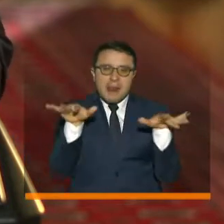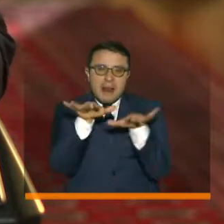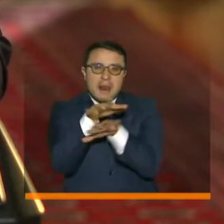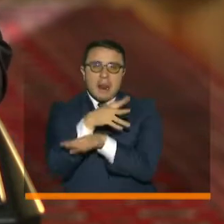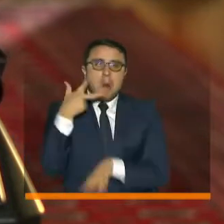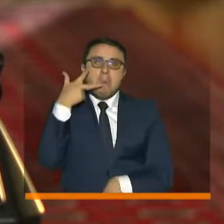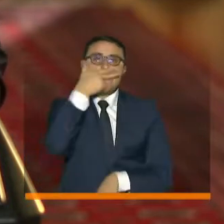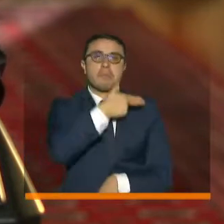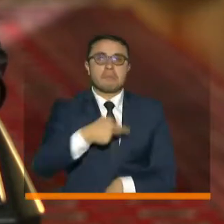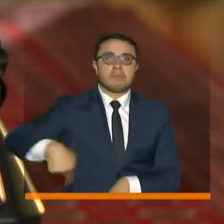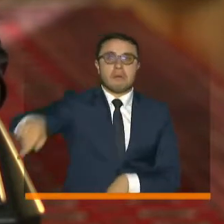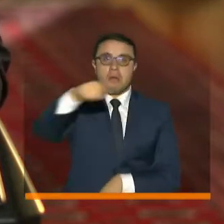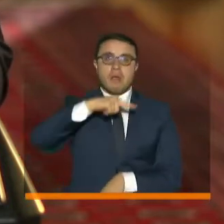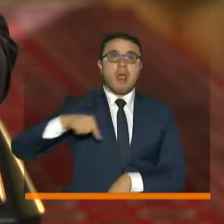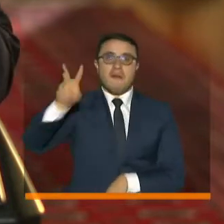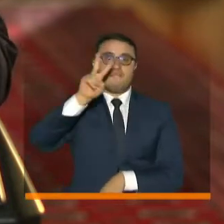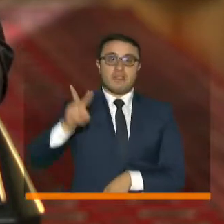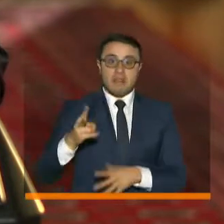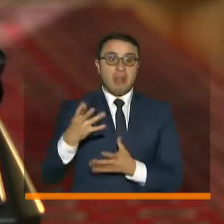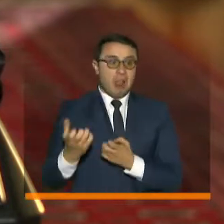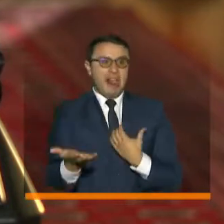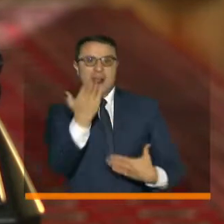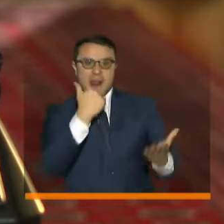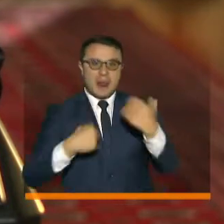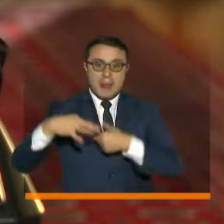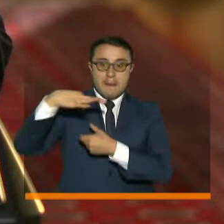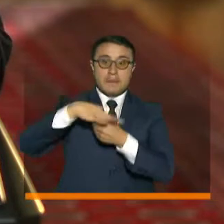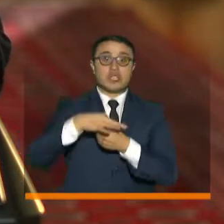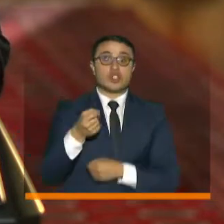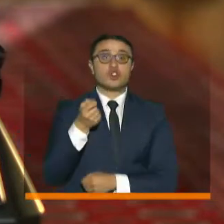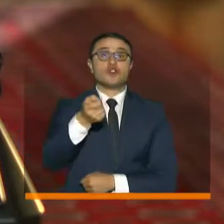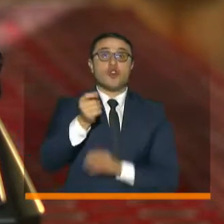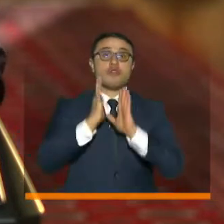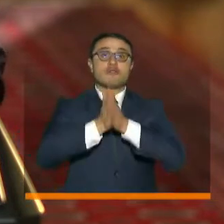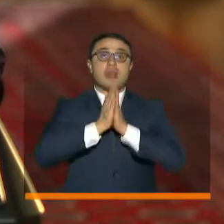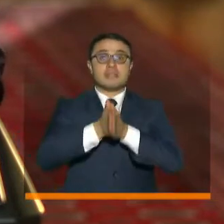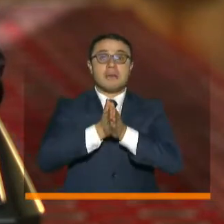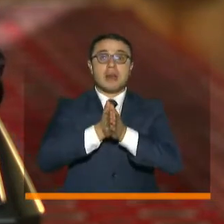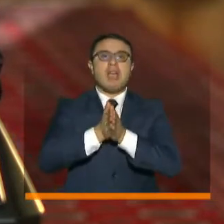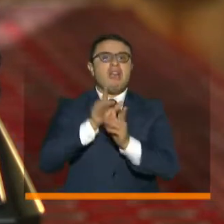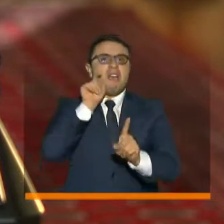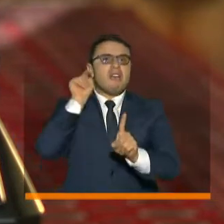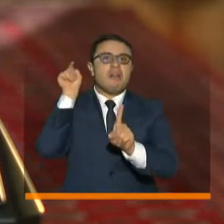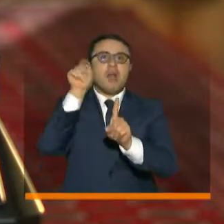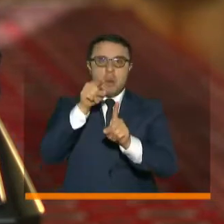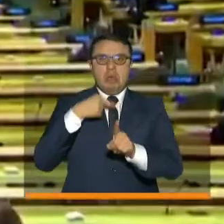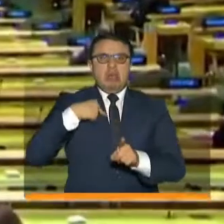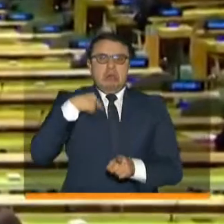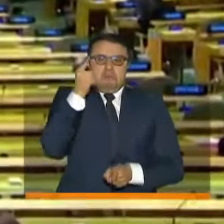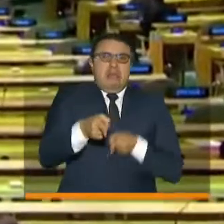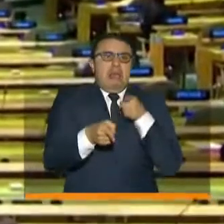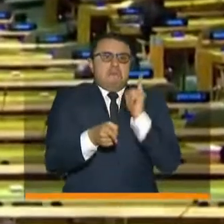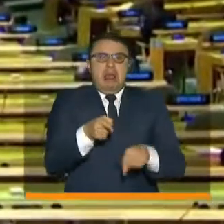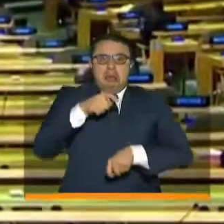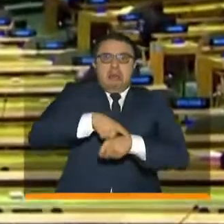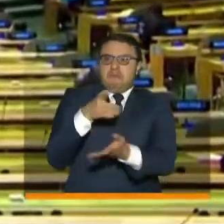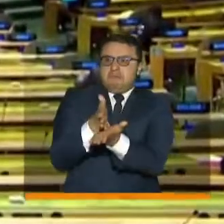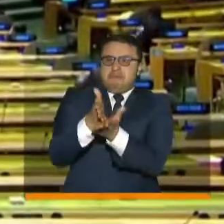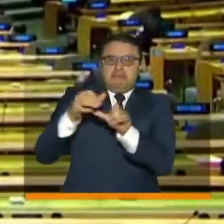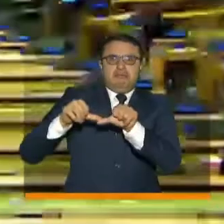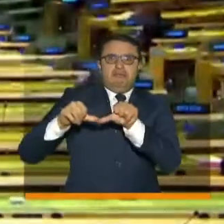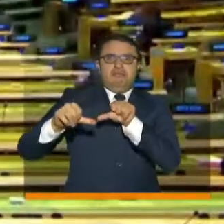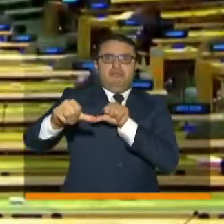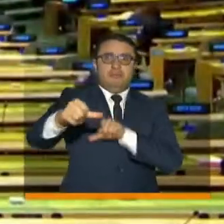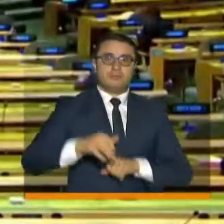a la que se quiere llevar al pueblo venezolano en este mes de diciembre únicamente para perpetuar la dictadura. El presidente Iván Duque